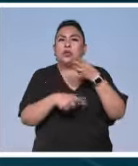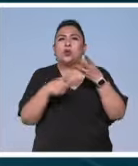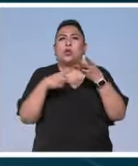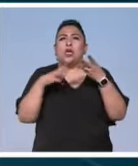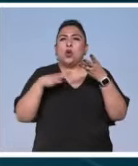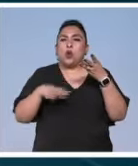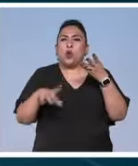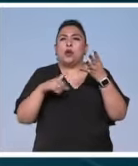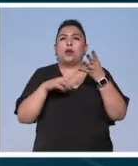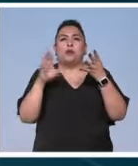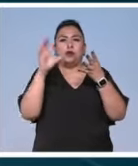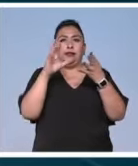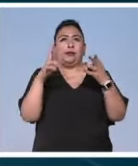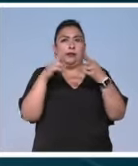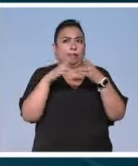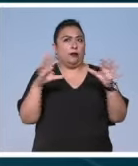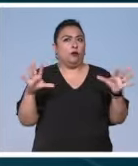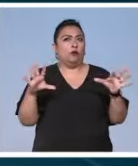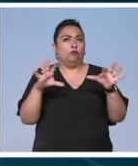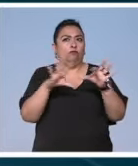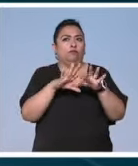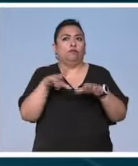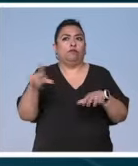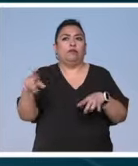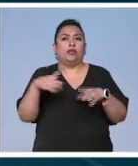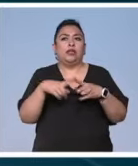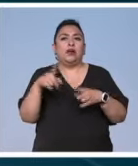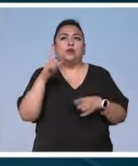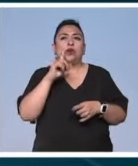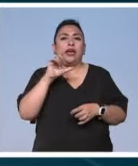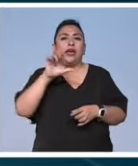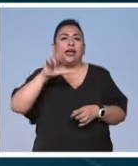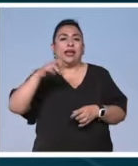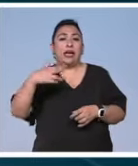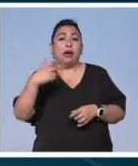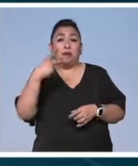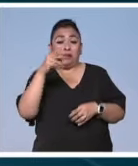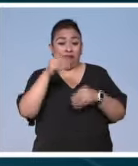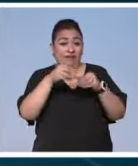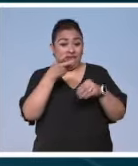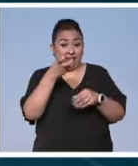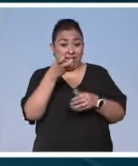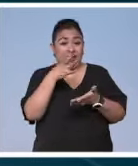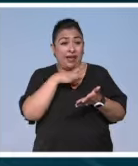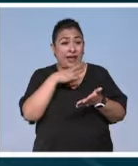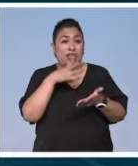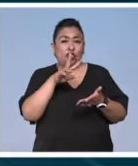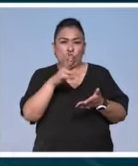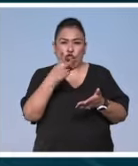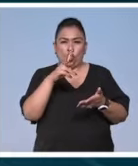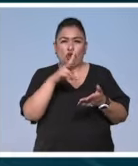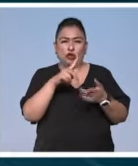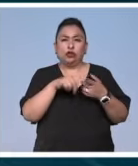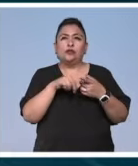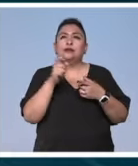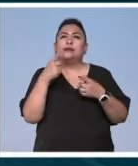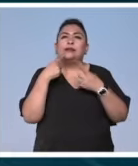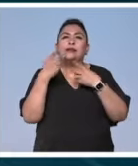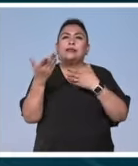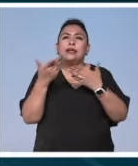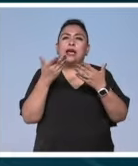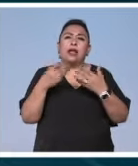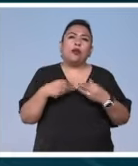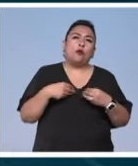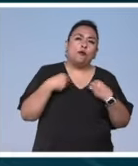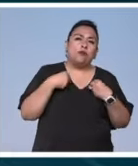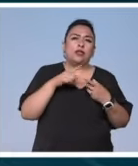vinculando la ciencia con la religión, a decir de Ann Gallagher. Pero sus piezas no solo establecen una dicotomía, sino un diálogo entre